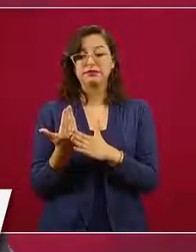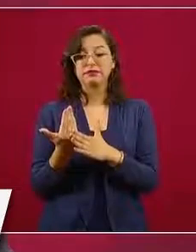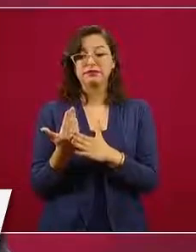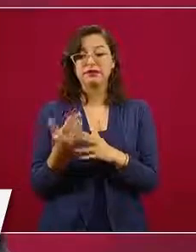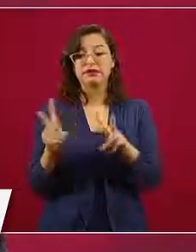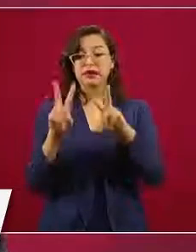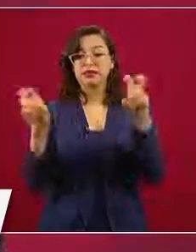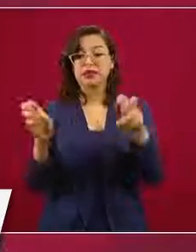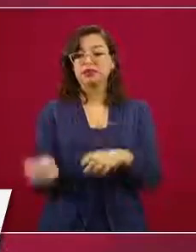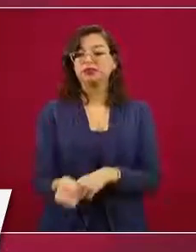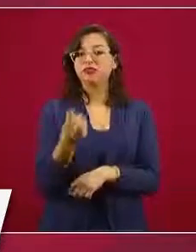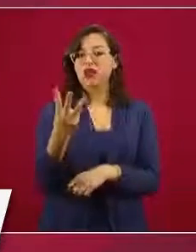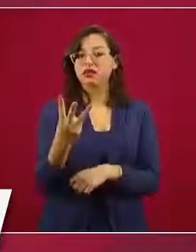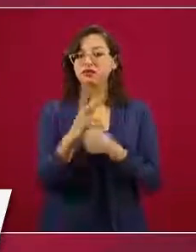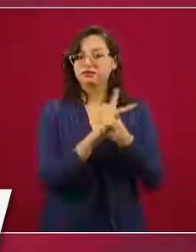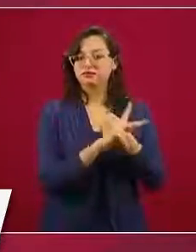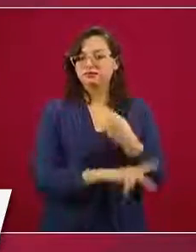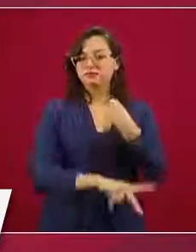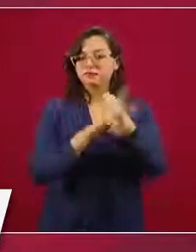trilateral.